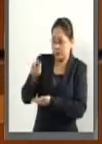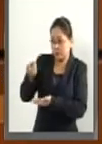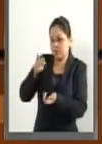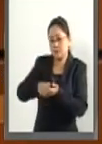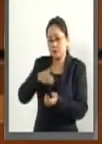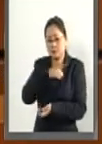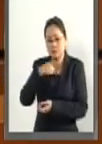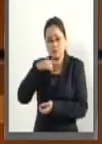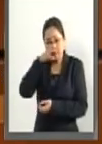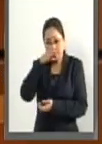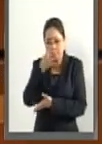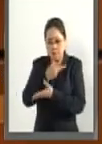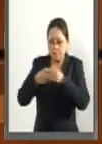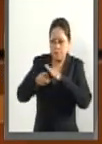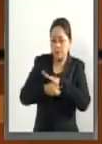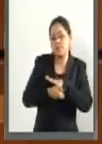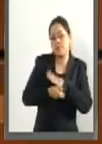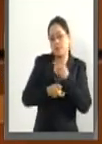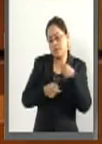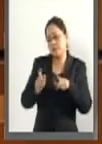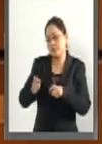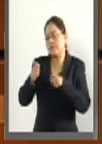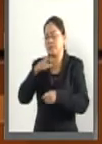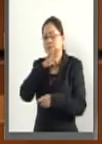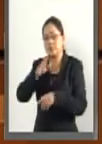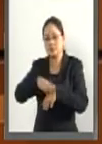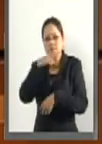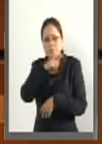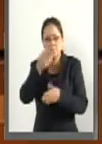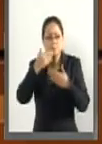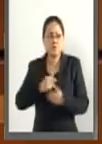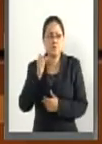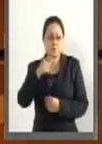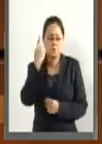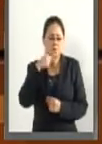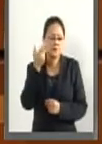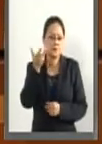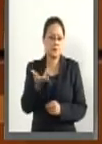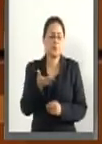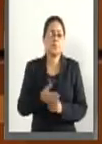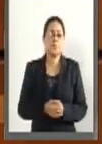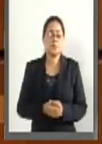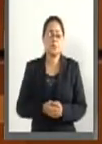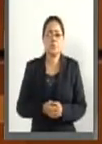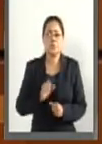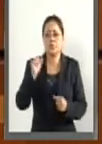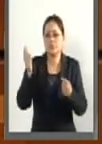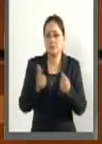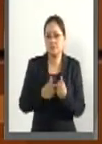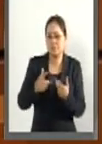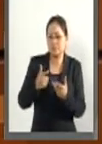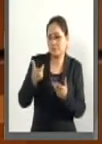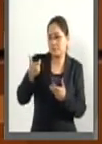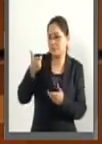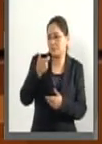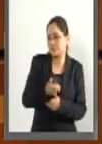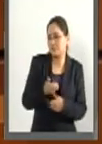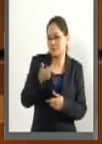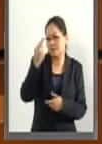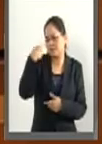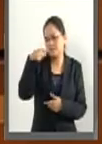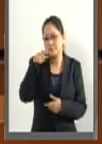gratuito hasta la solicitud de cierto tipo de pagos para